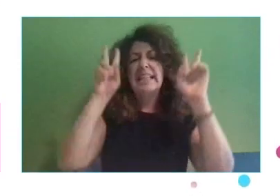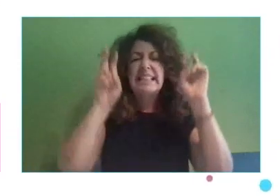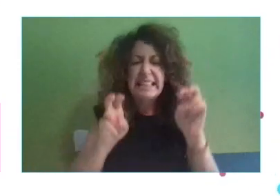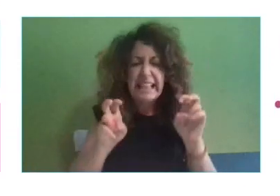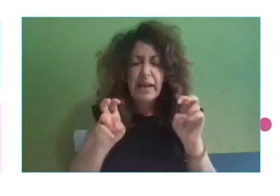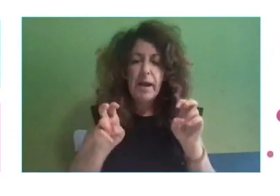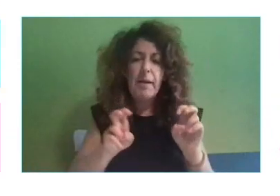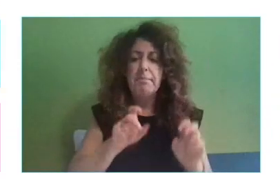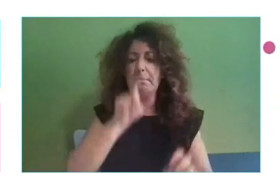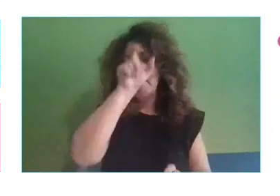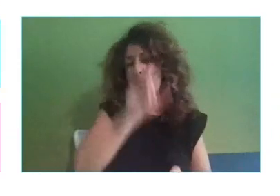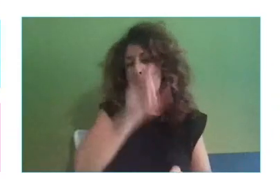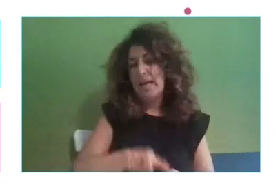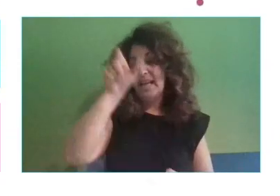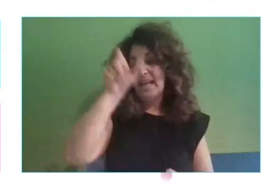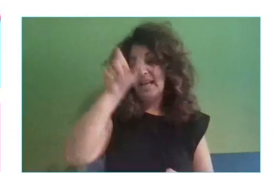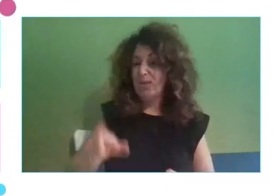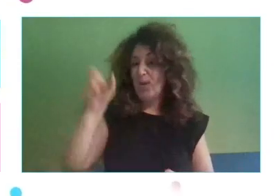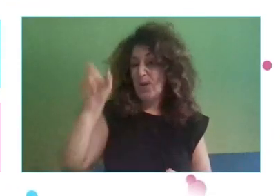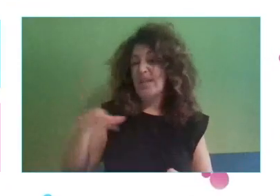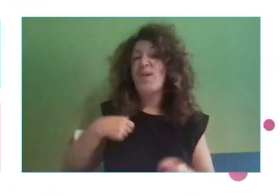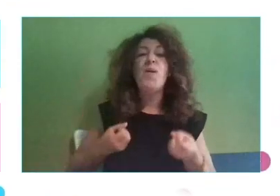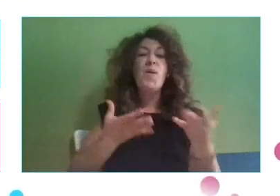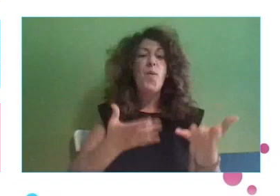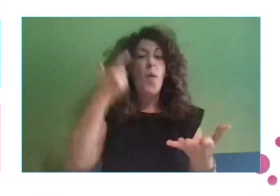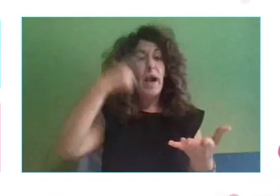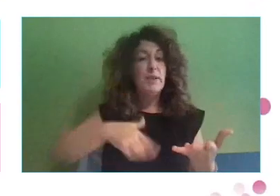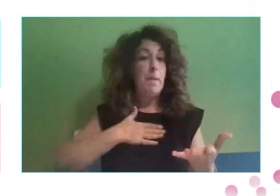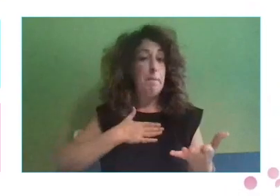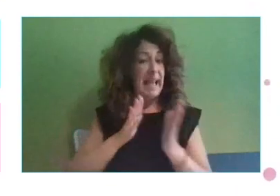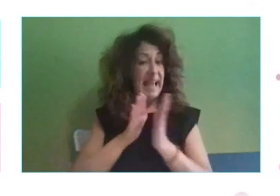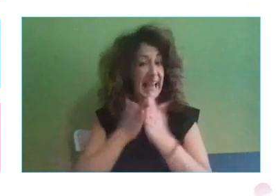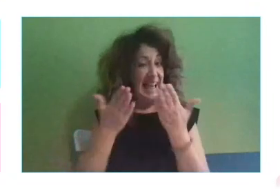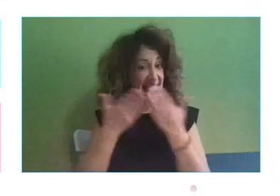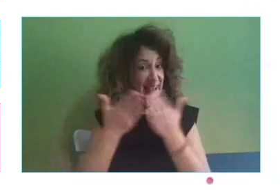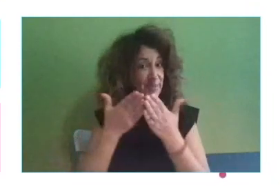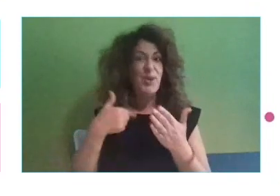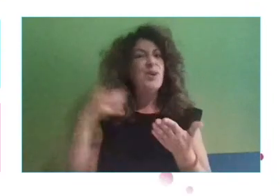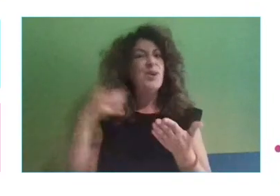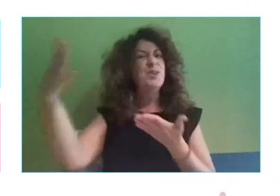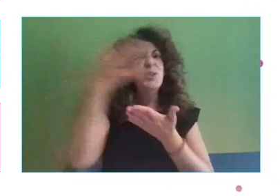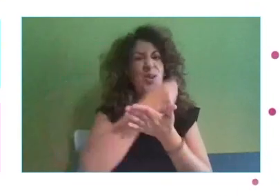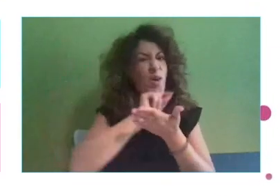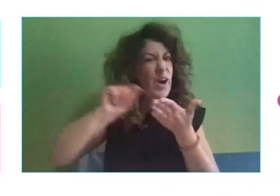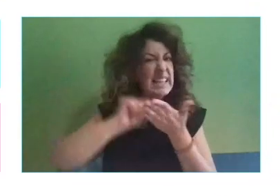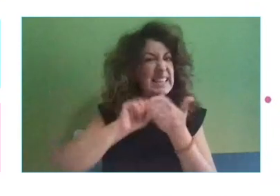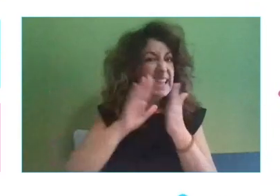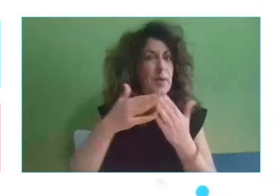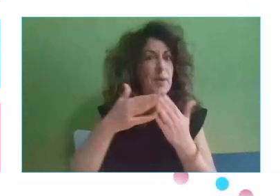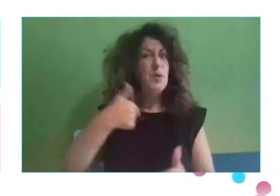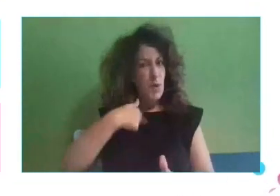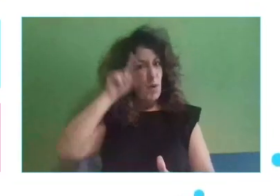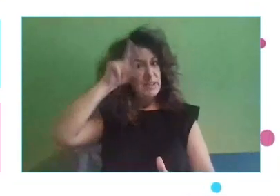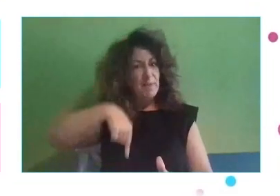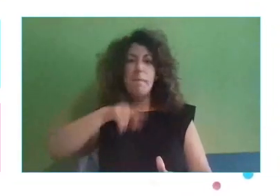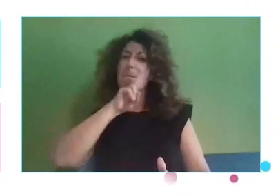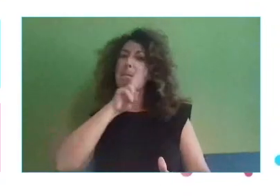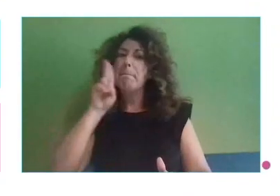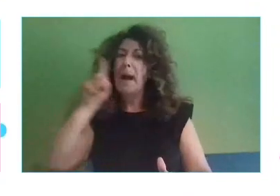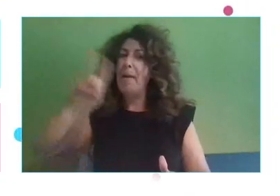pero os vengo a hablar de mi libro. Todo el mundo escribe libros, yo también, mi madre está súper contenta y además me está viendo con la emisión online.